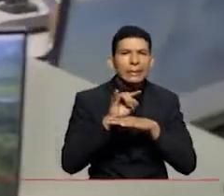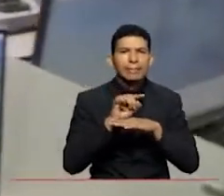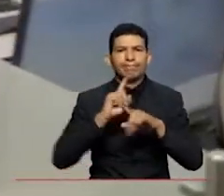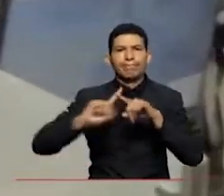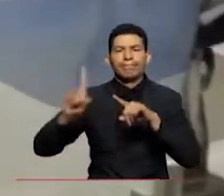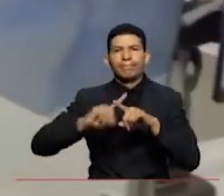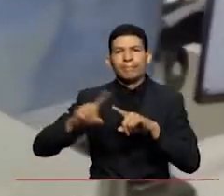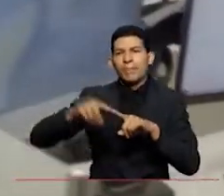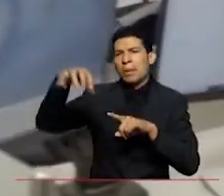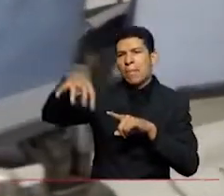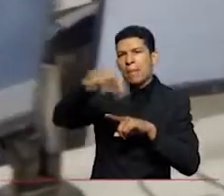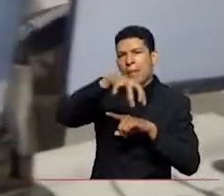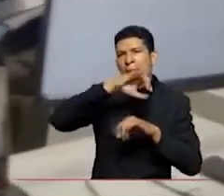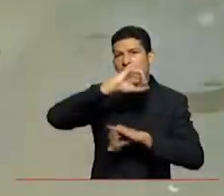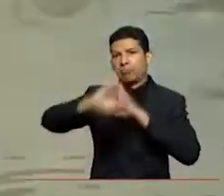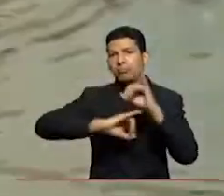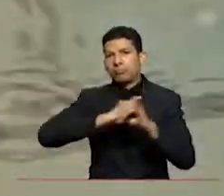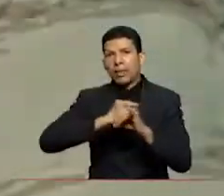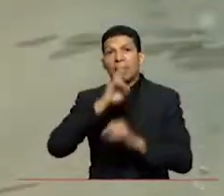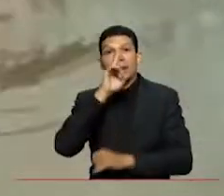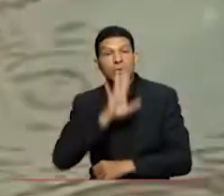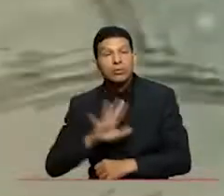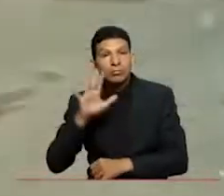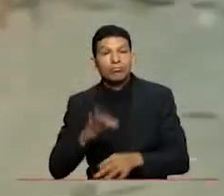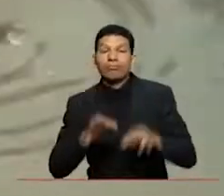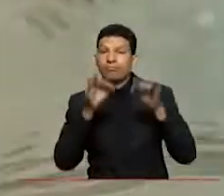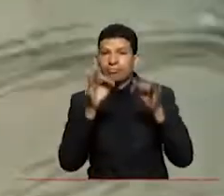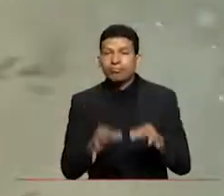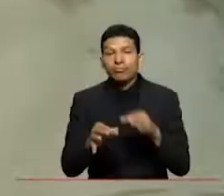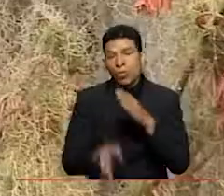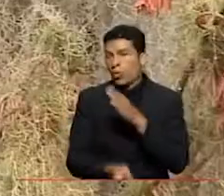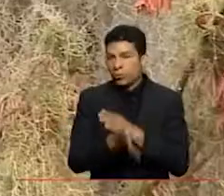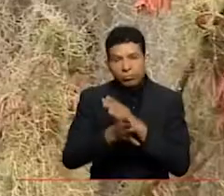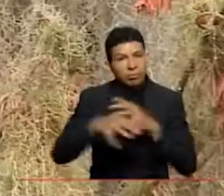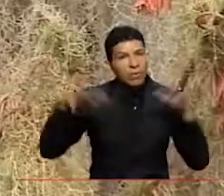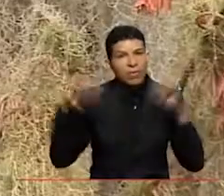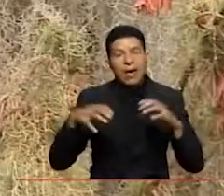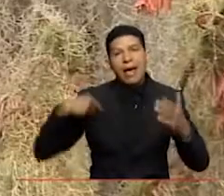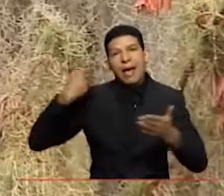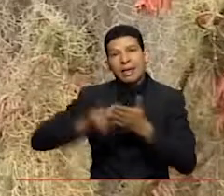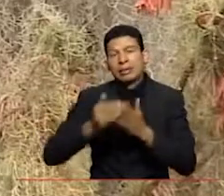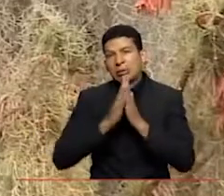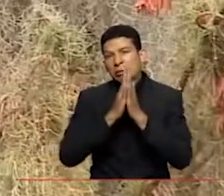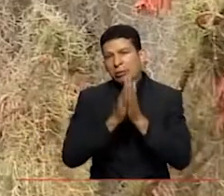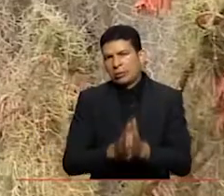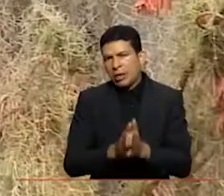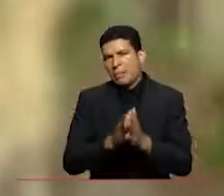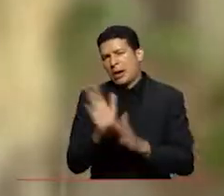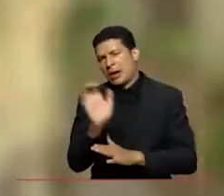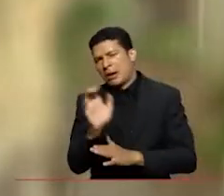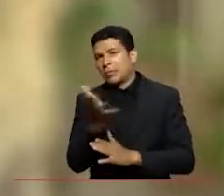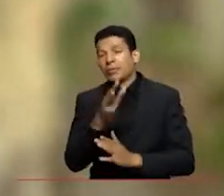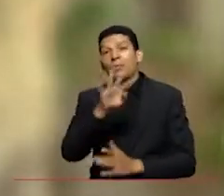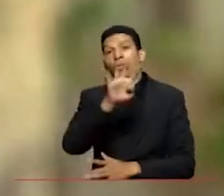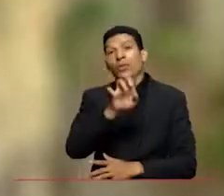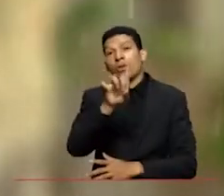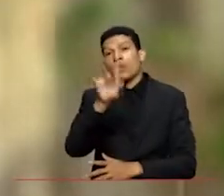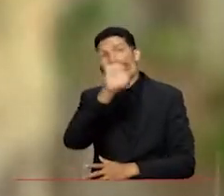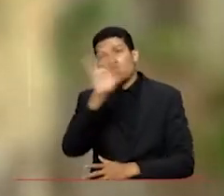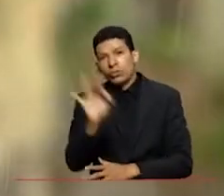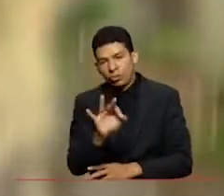nacionales e internacionales que aseguran que este fenómeno continuará hasta el fin de año con un 91 por ciento de